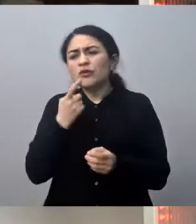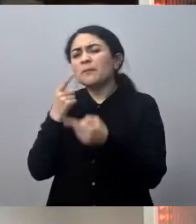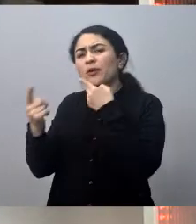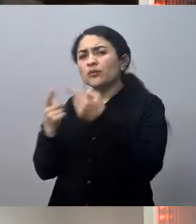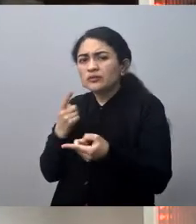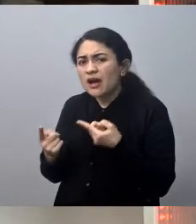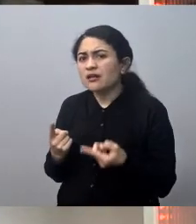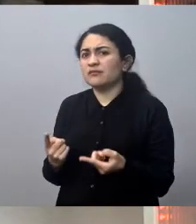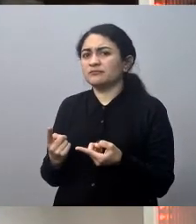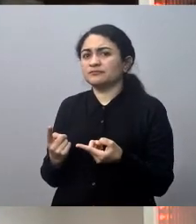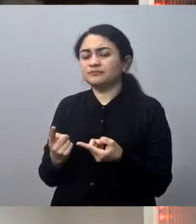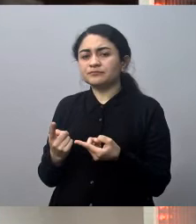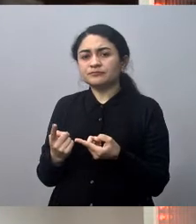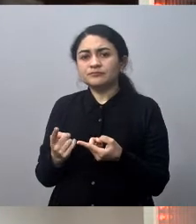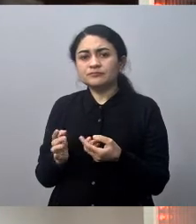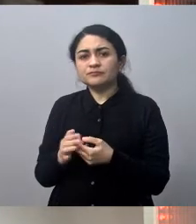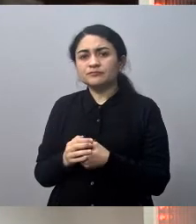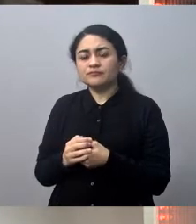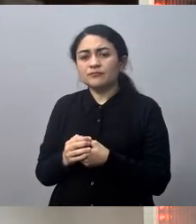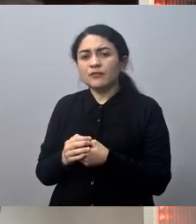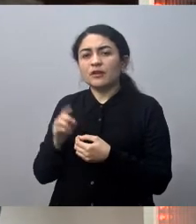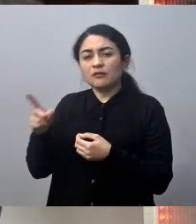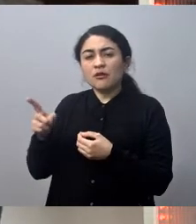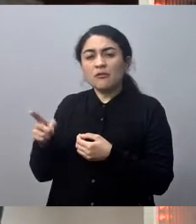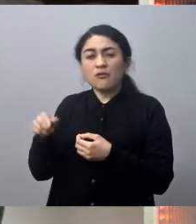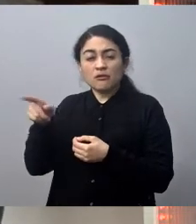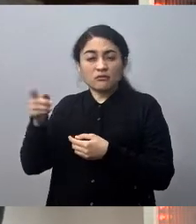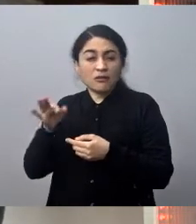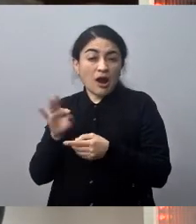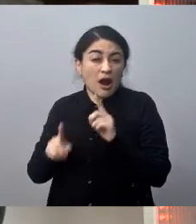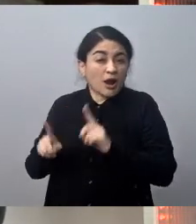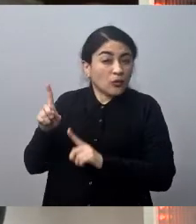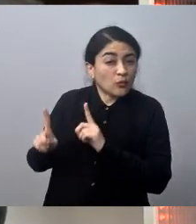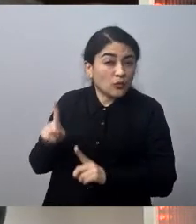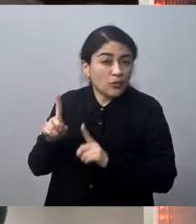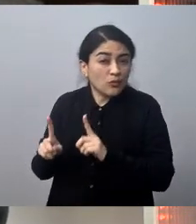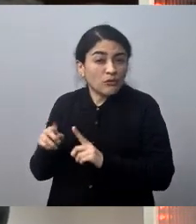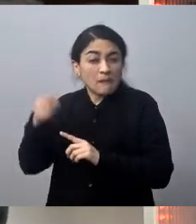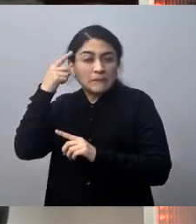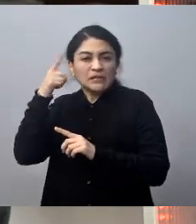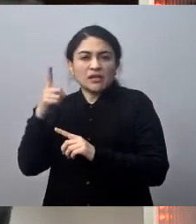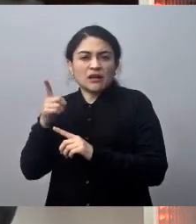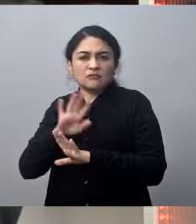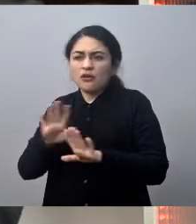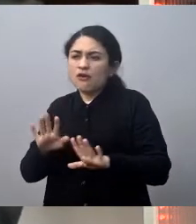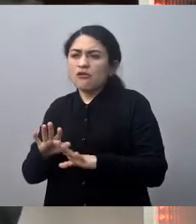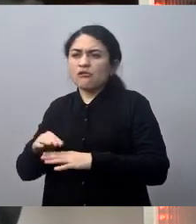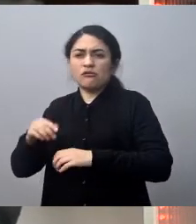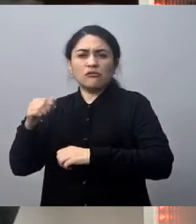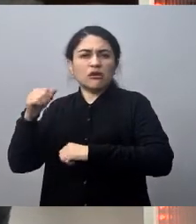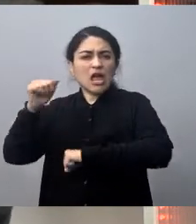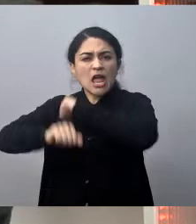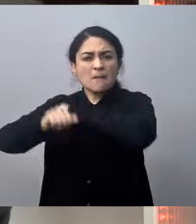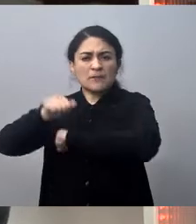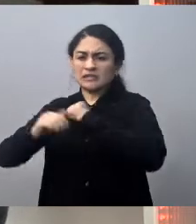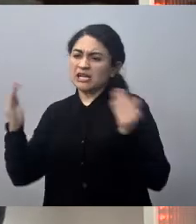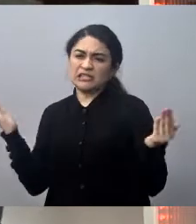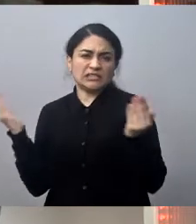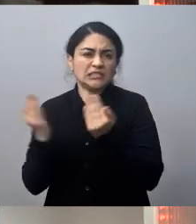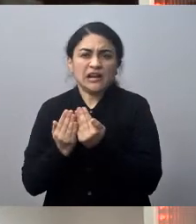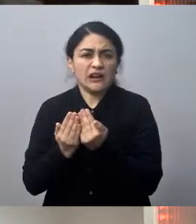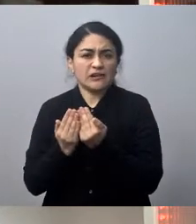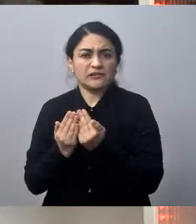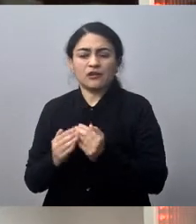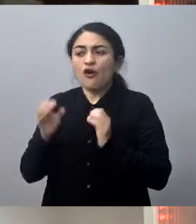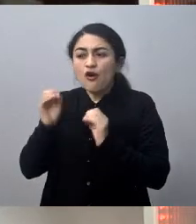situaciones y planteamientos que están más al límite dicen, no, o cerramos las empresas o